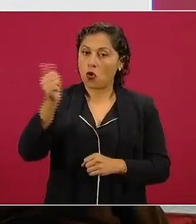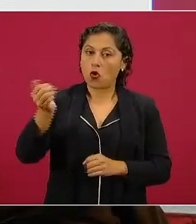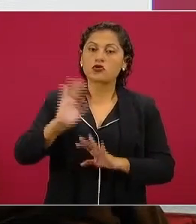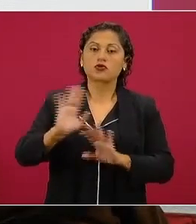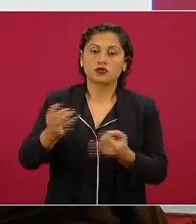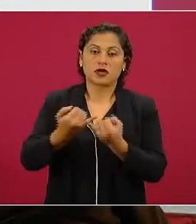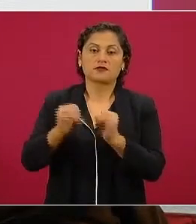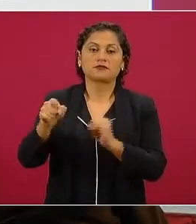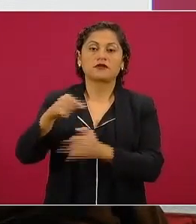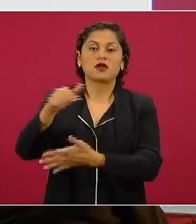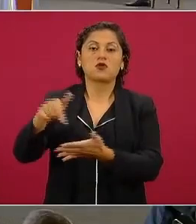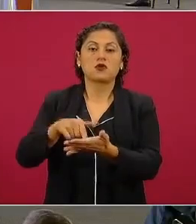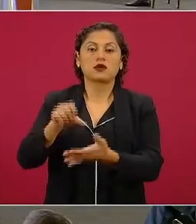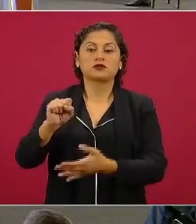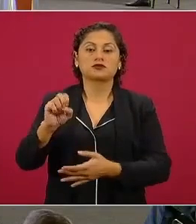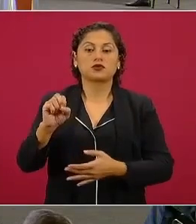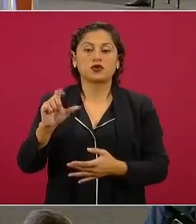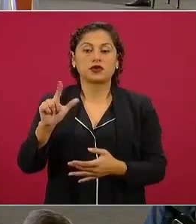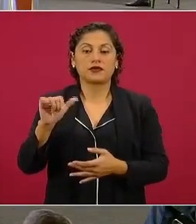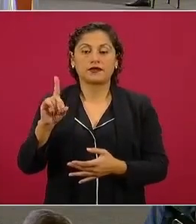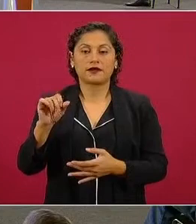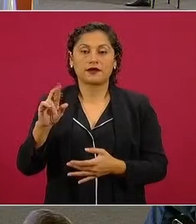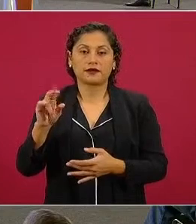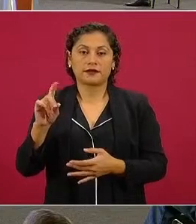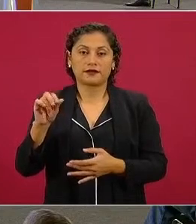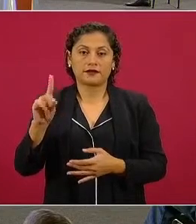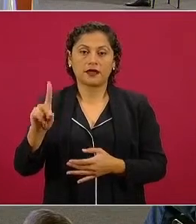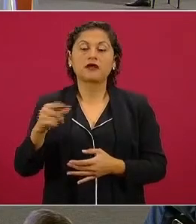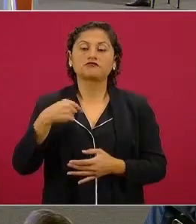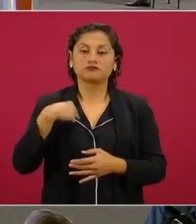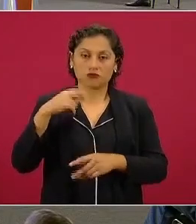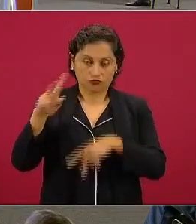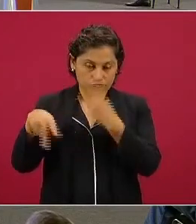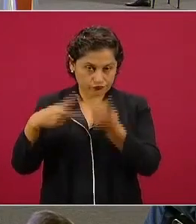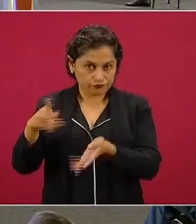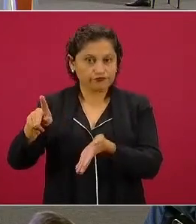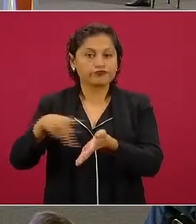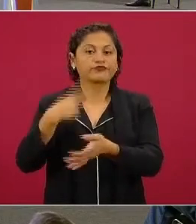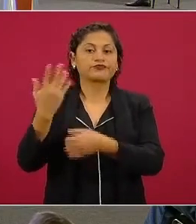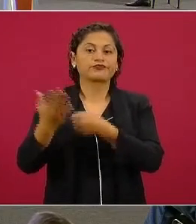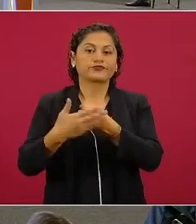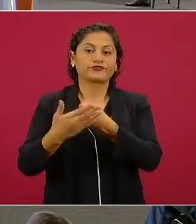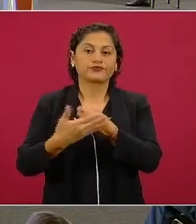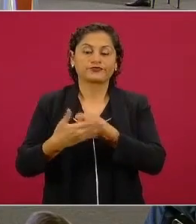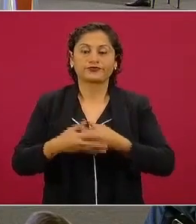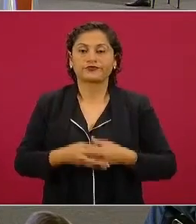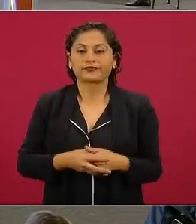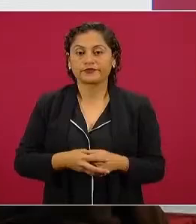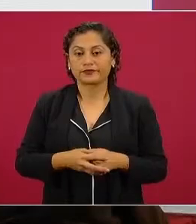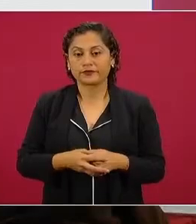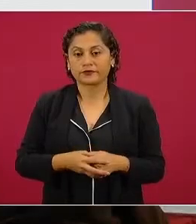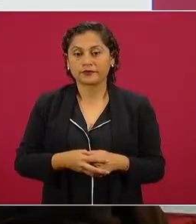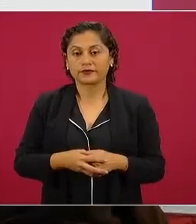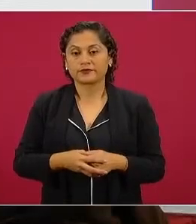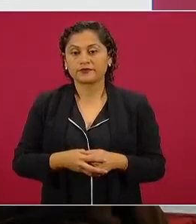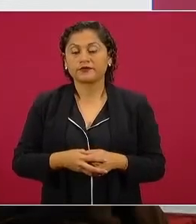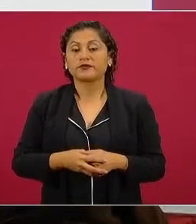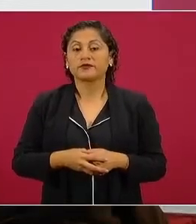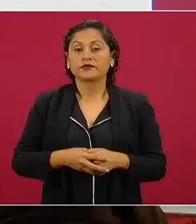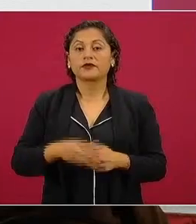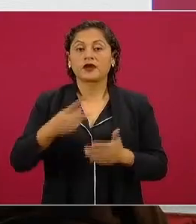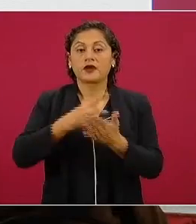Solidaridad y voy a regresar allá Solidaridad se construyó el Tren Maya